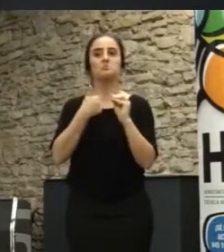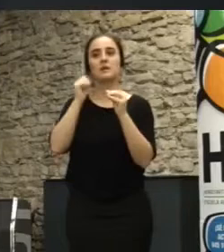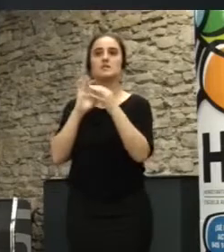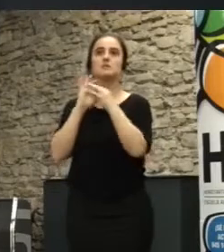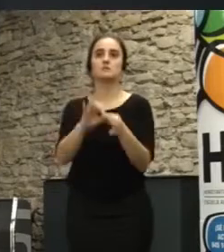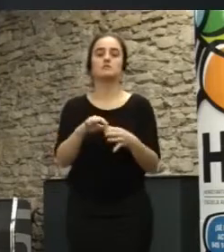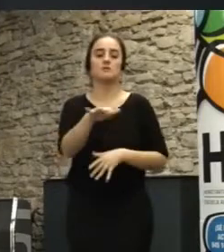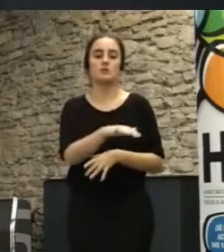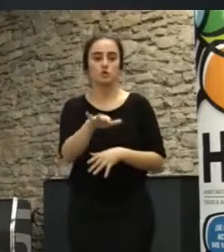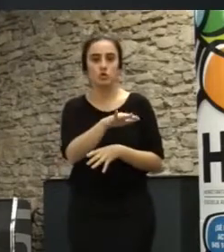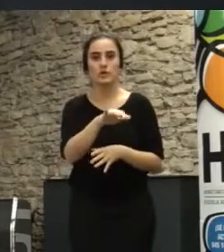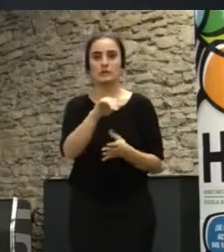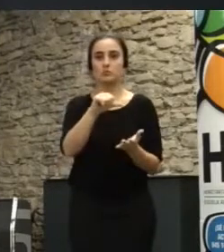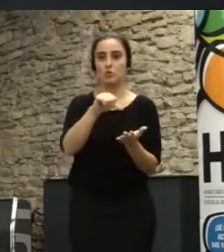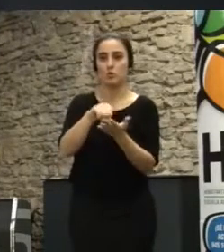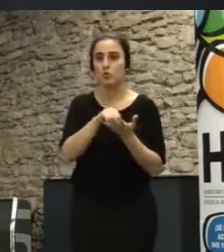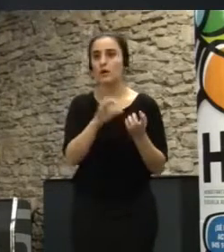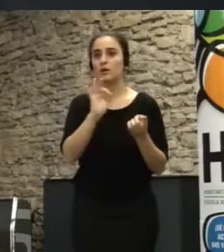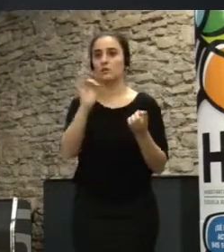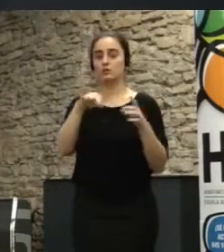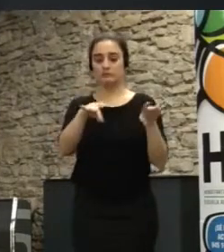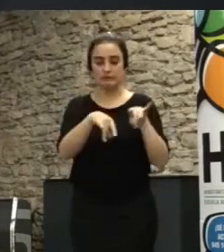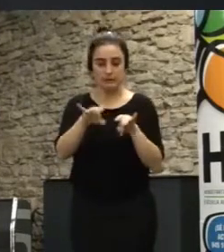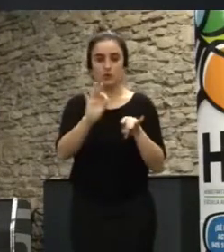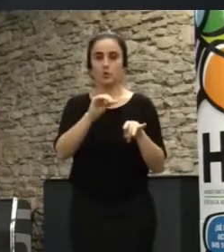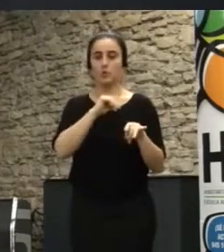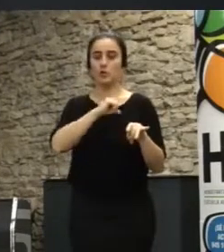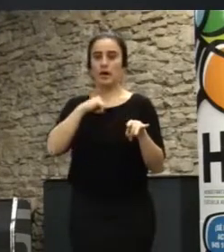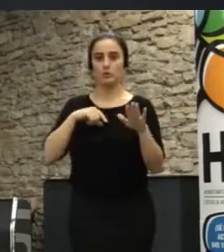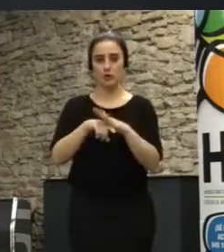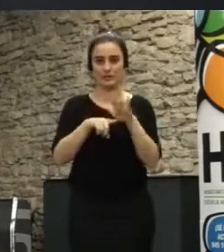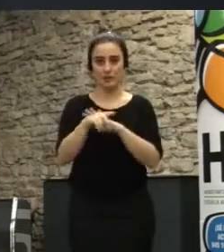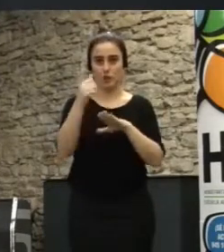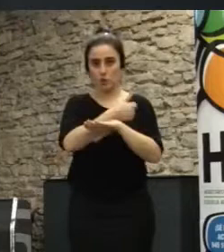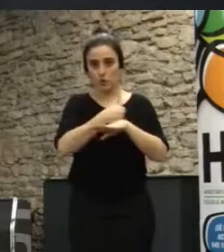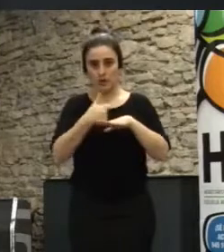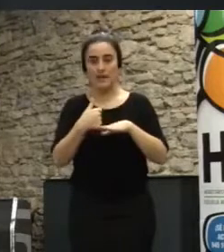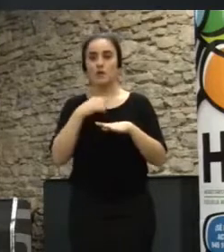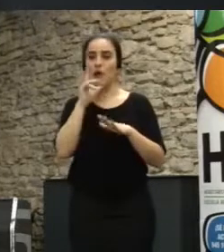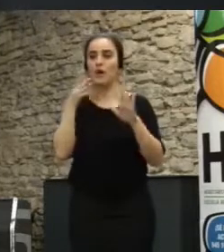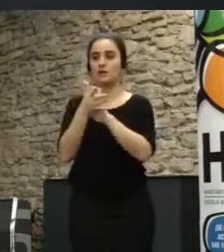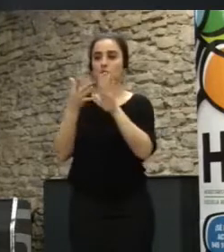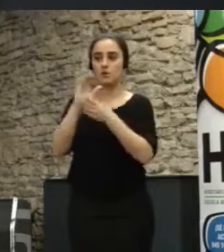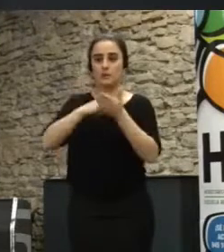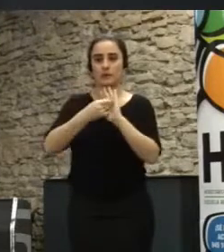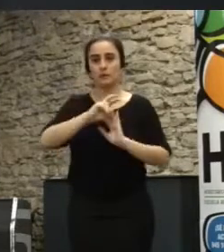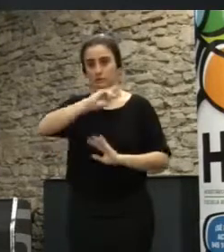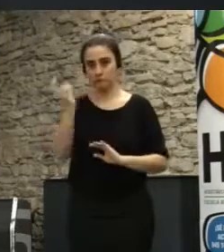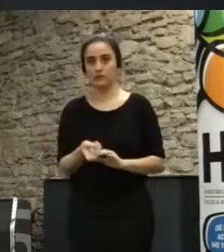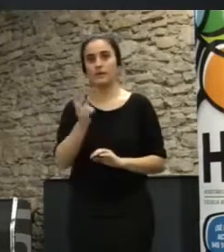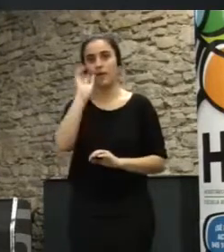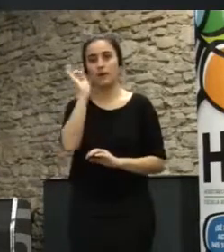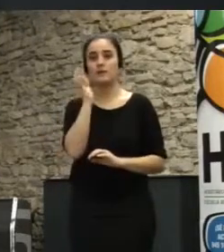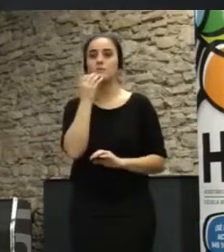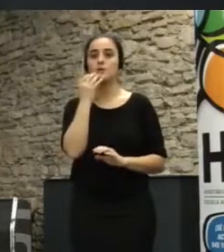territorios a autogestión ciudadana y voy a contar algunos proyectos diferentes. es verdad que desde la ciudad